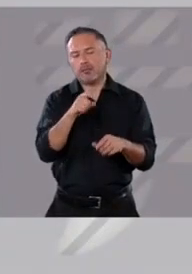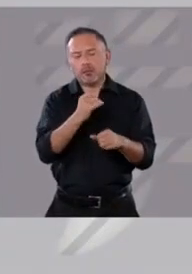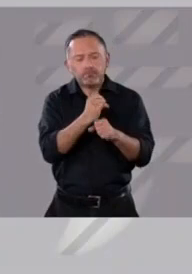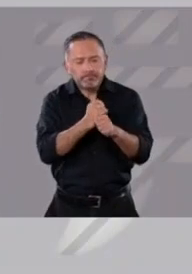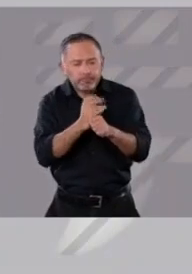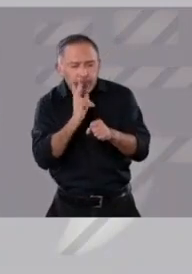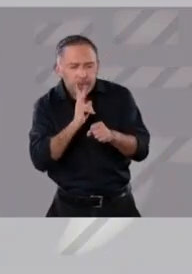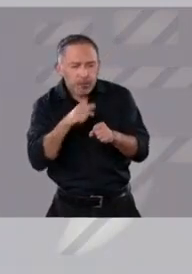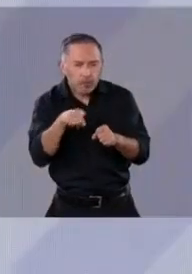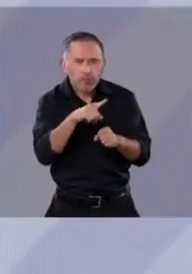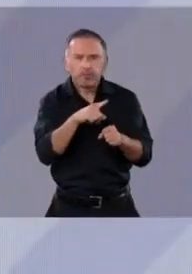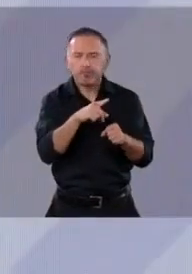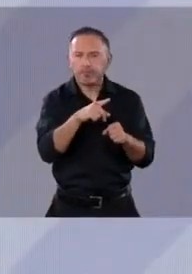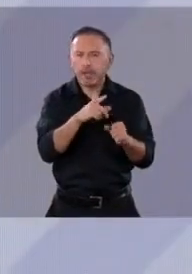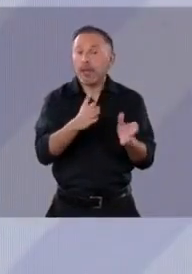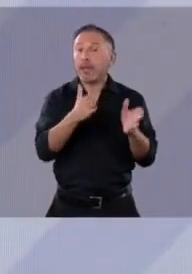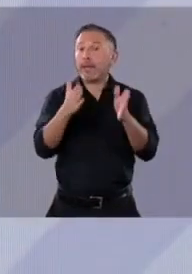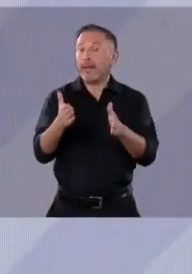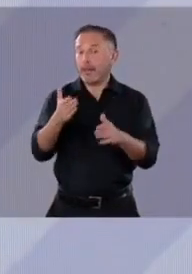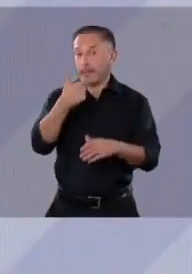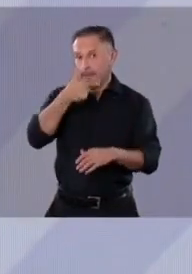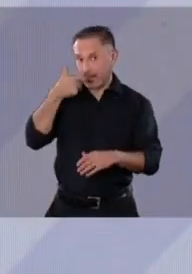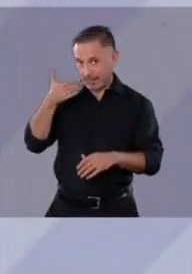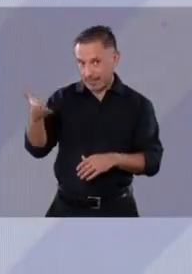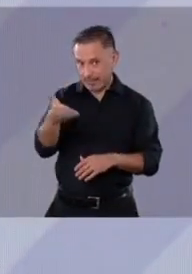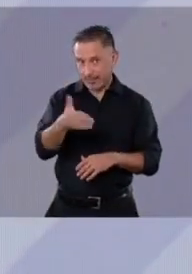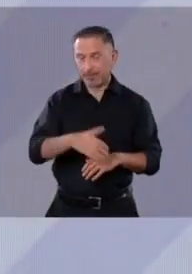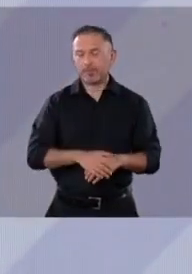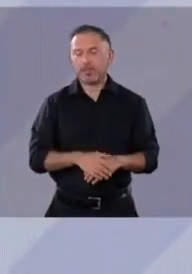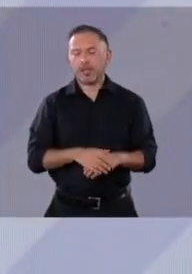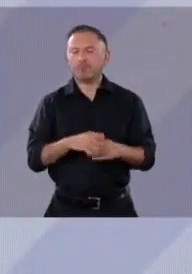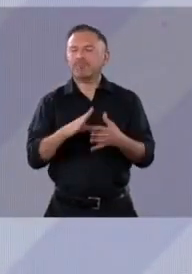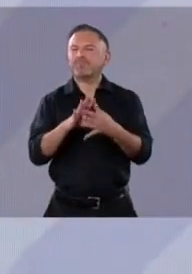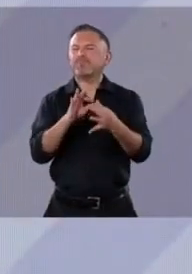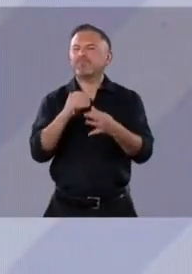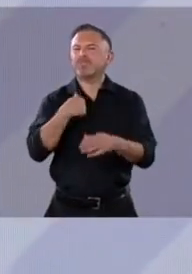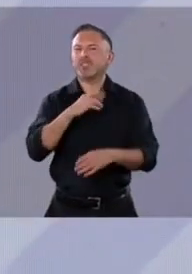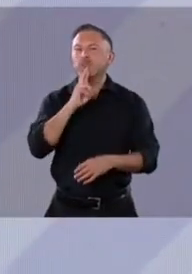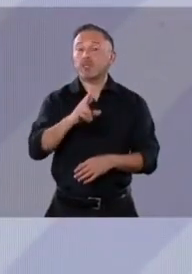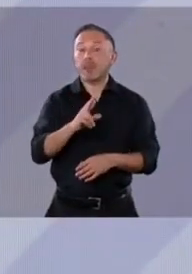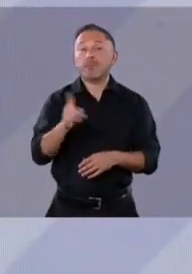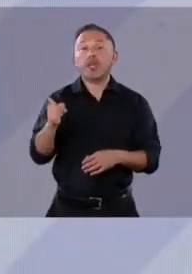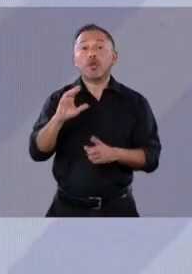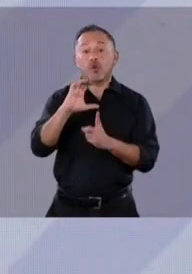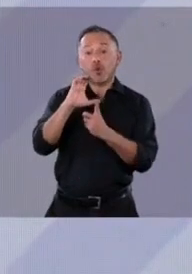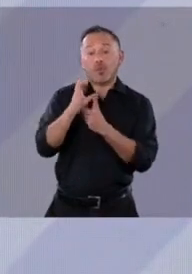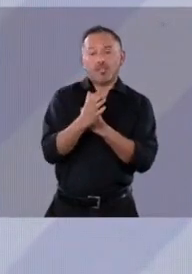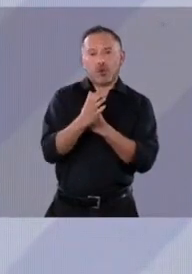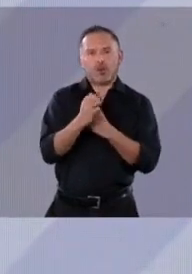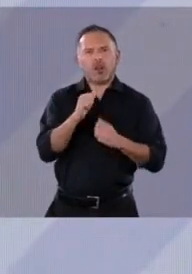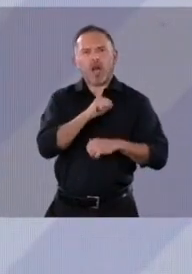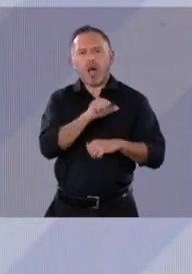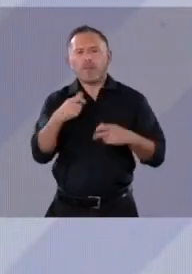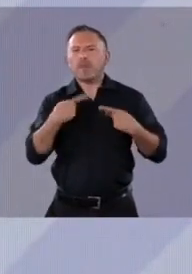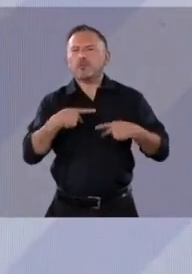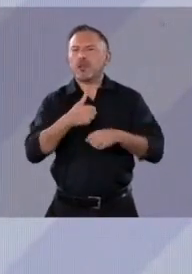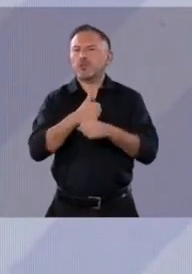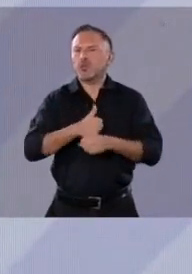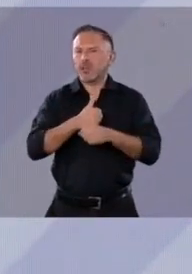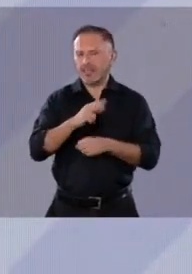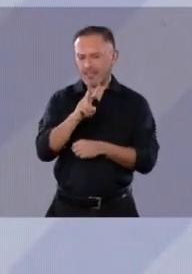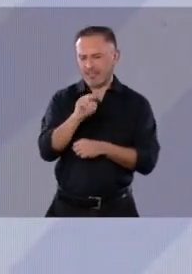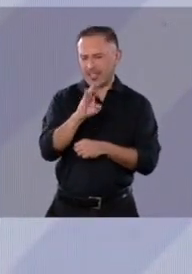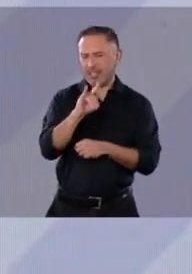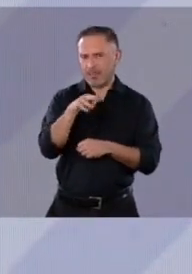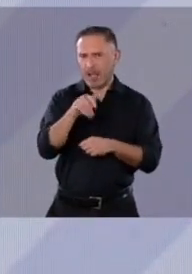Jorge Maínez. Respondiendo a tu pregunta, Luisa, fortaleciendo la Comisión Nacional de Búsqueda, la Comisión Ejecutiva de Atención a Víctimas, desarrollando en todo el